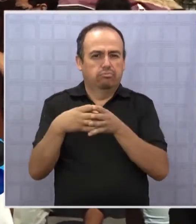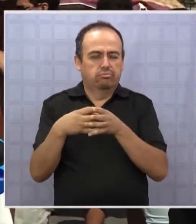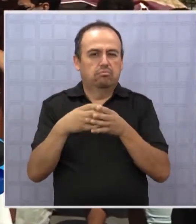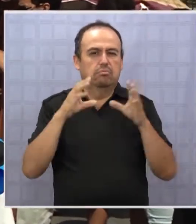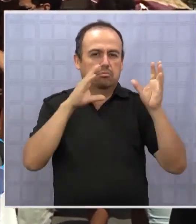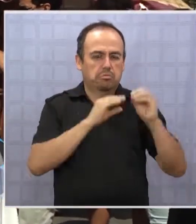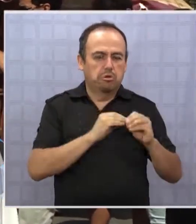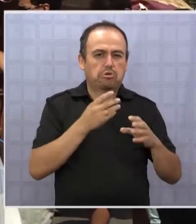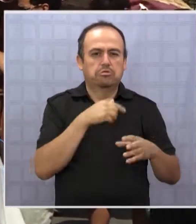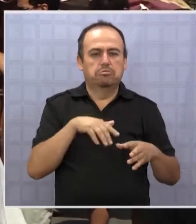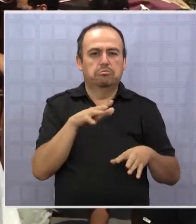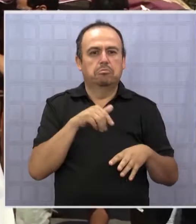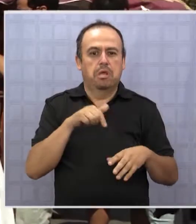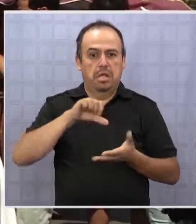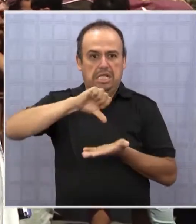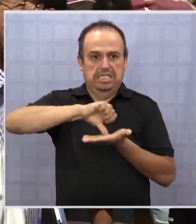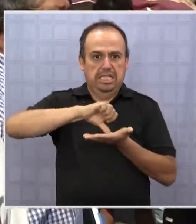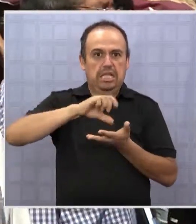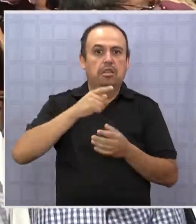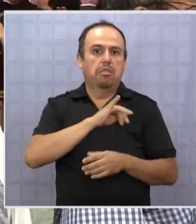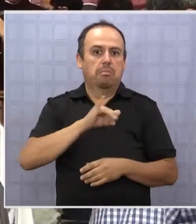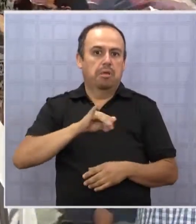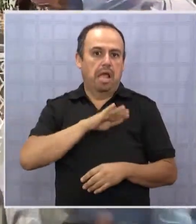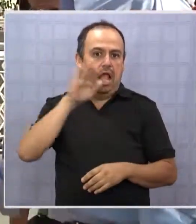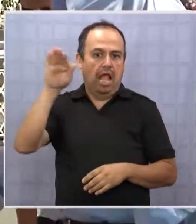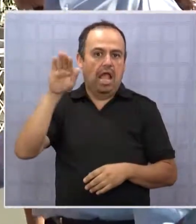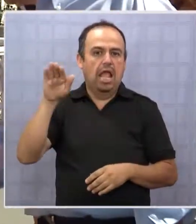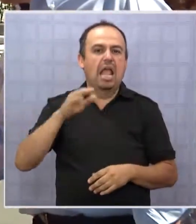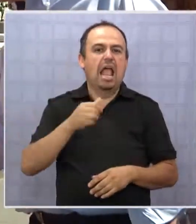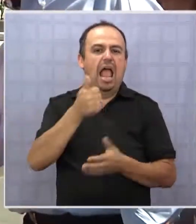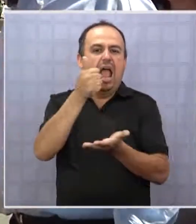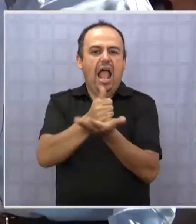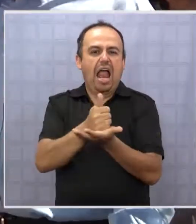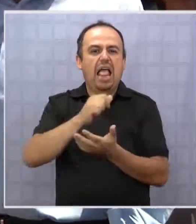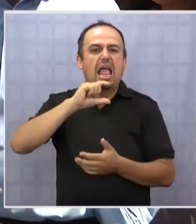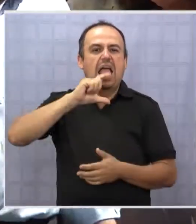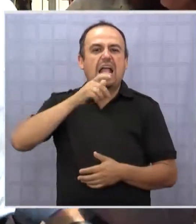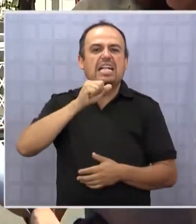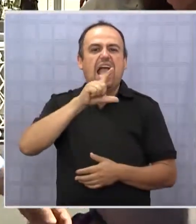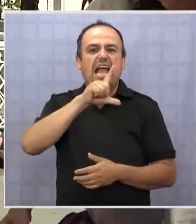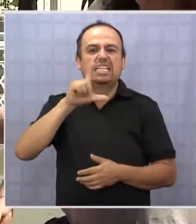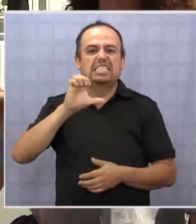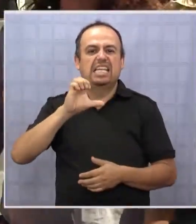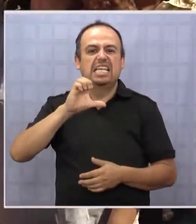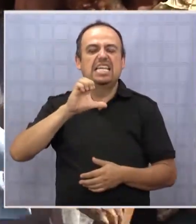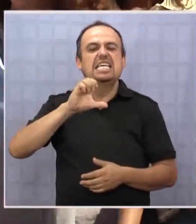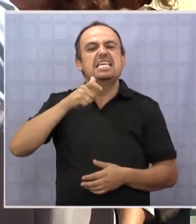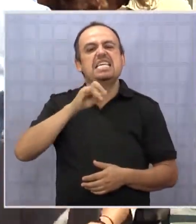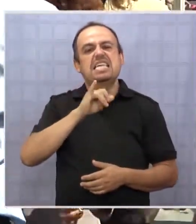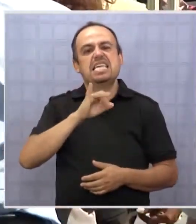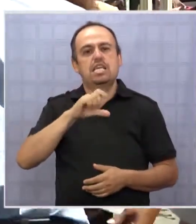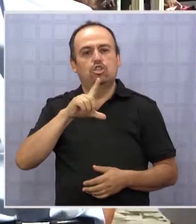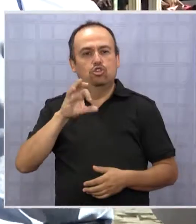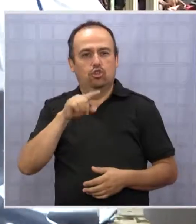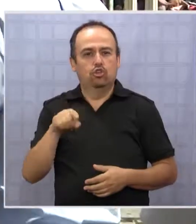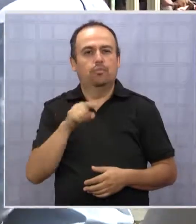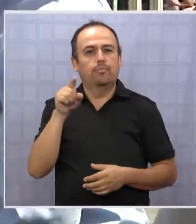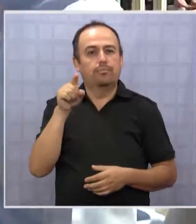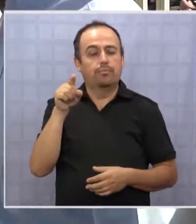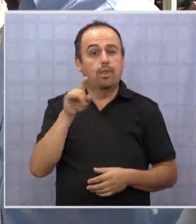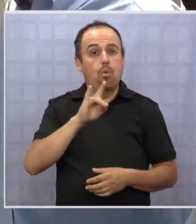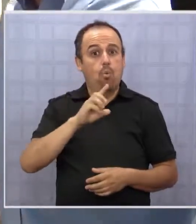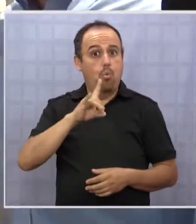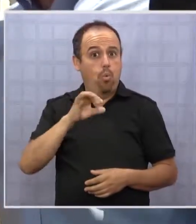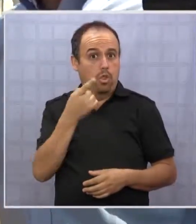hoy día vamos acá a estar en el centro y luego en altospicio con el alcalde Galleguillo, también junto a los auspicianos. El precandidato